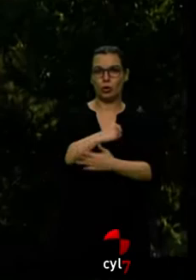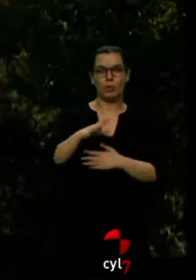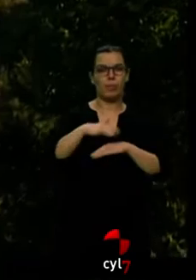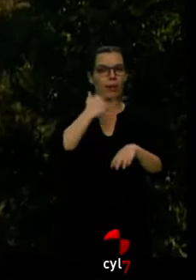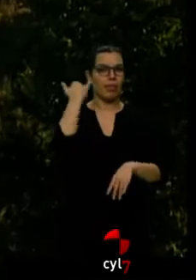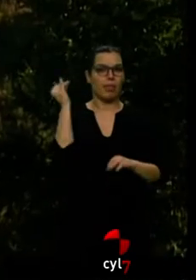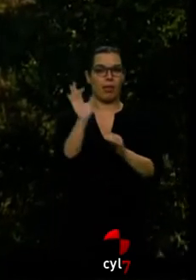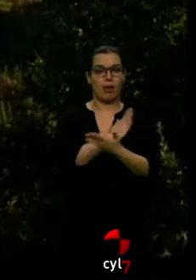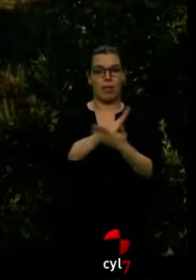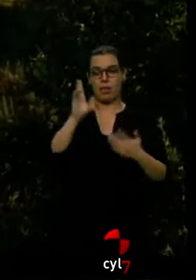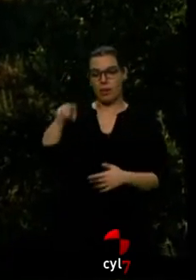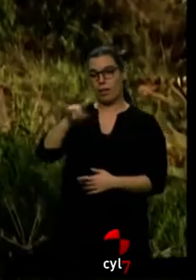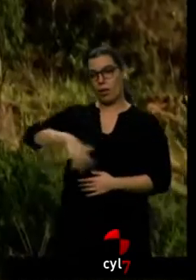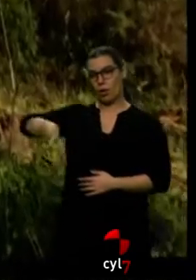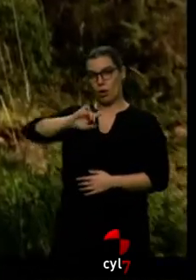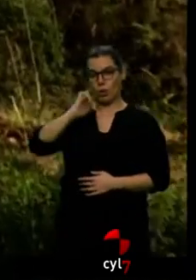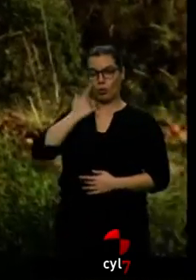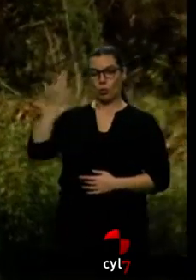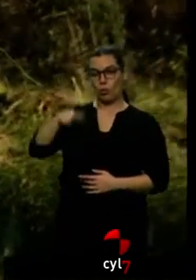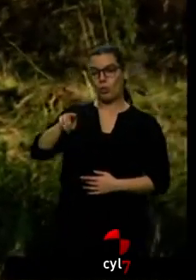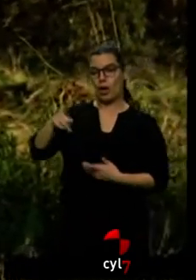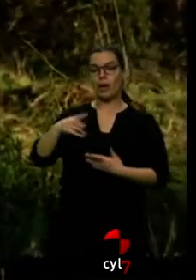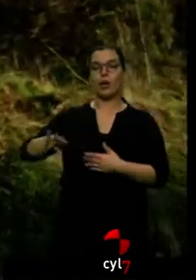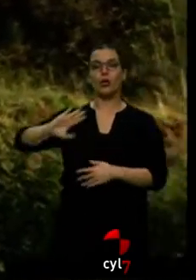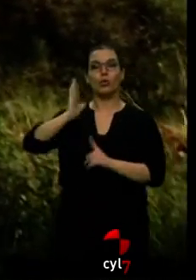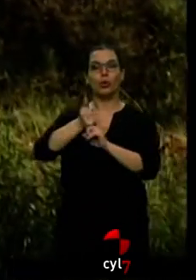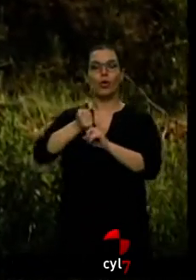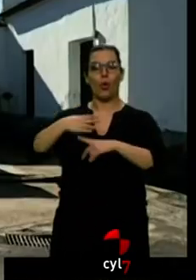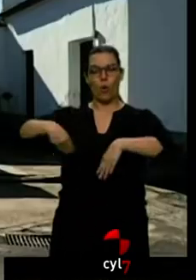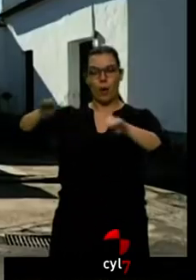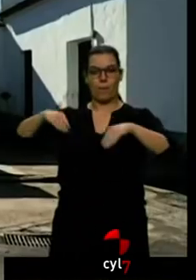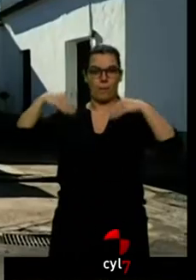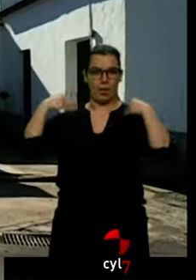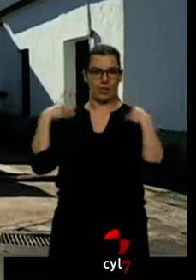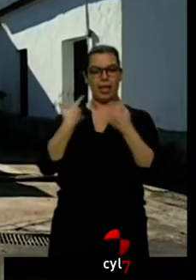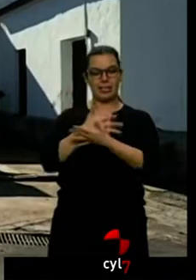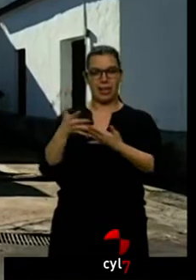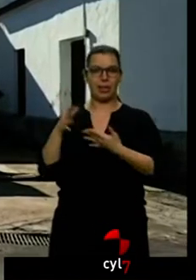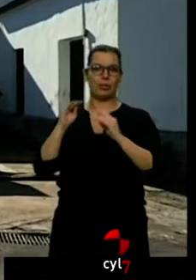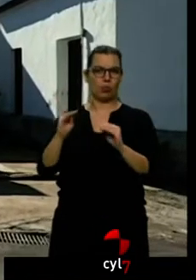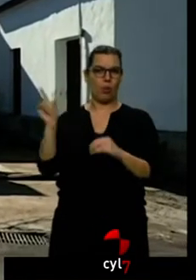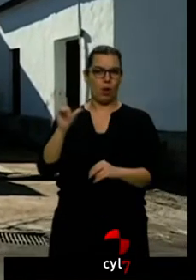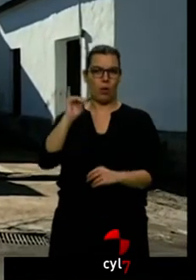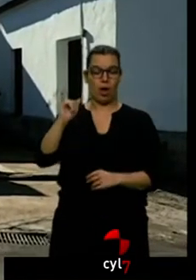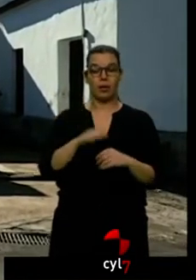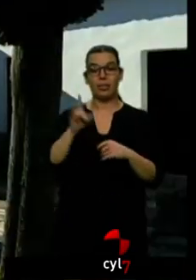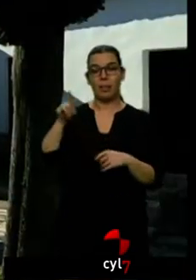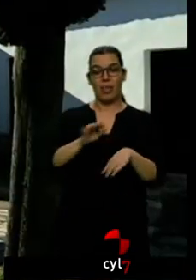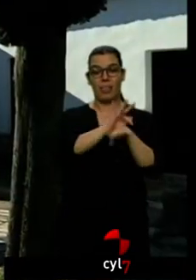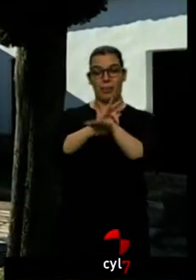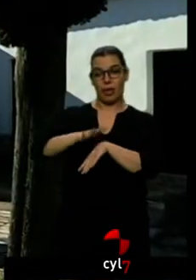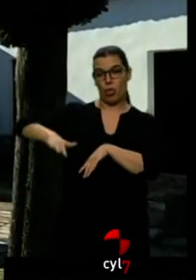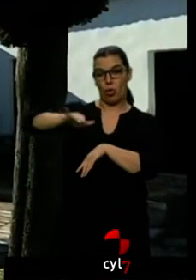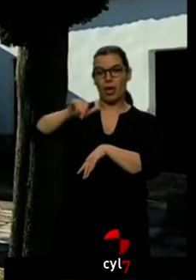zona en la que hallaron el cuerpo, donde se ha localizado una manta con restos de sangre de la profesora. En el cementerio del pueblo han recuperado sus